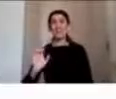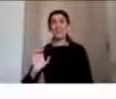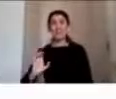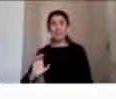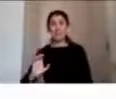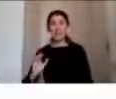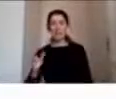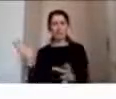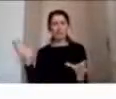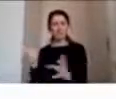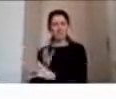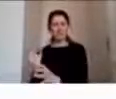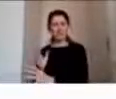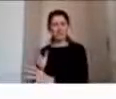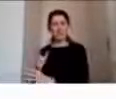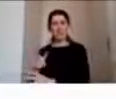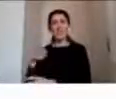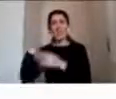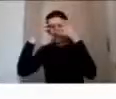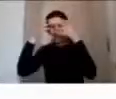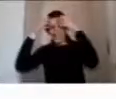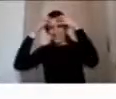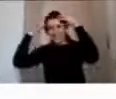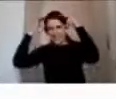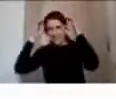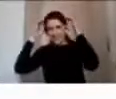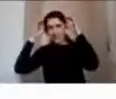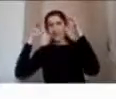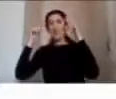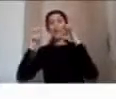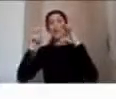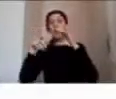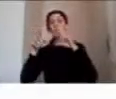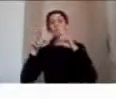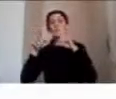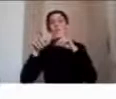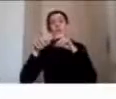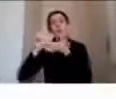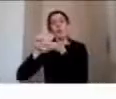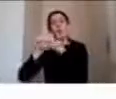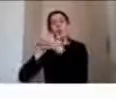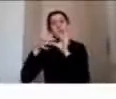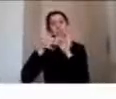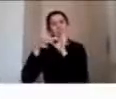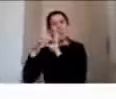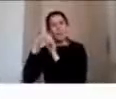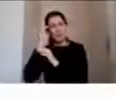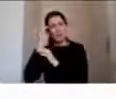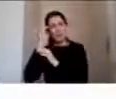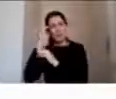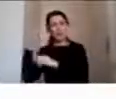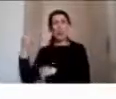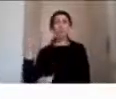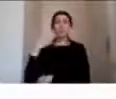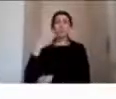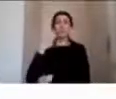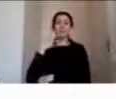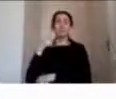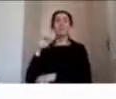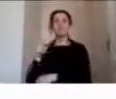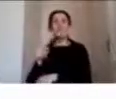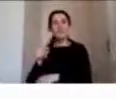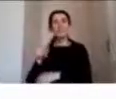cerebrales que subyacen este sistema tienden a verse más afectadas por ende afectando los procesos de codificación